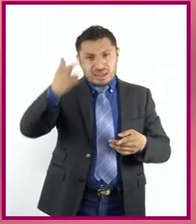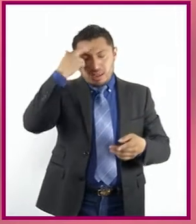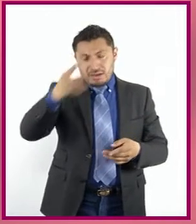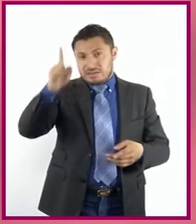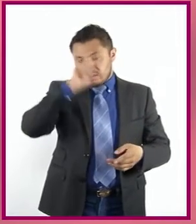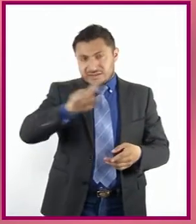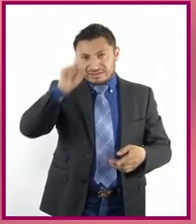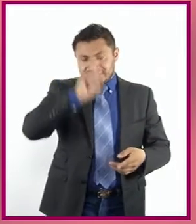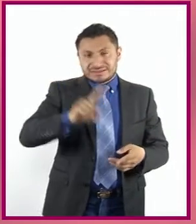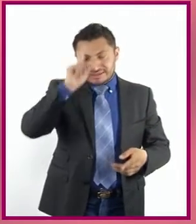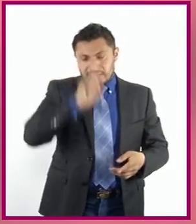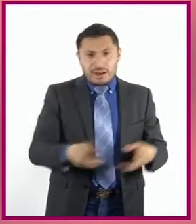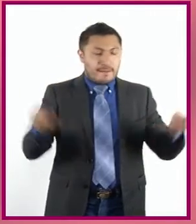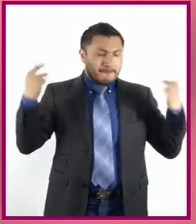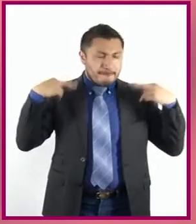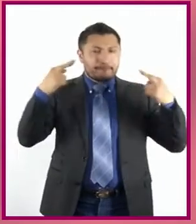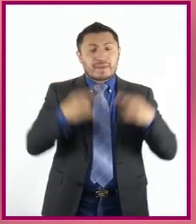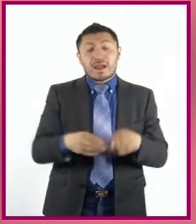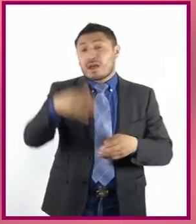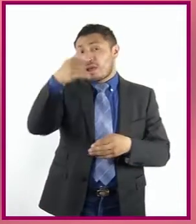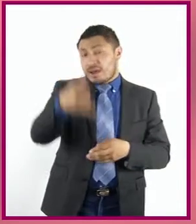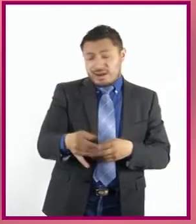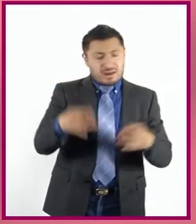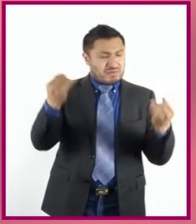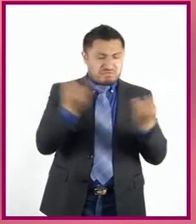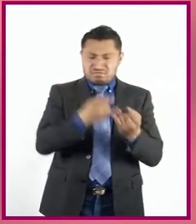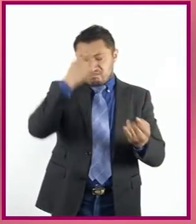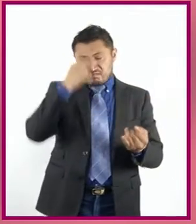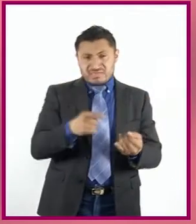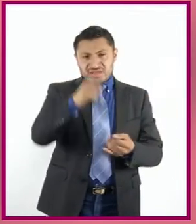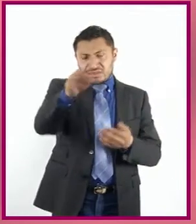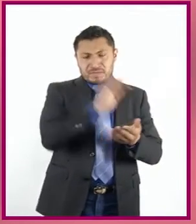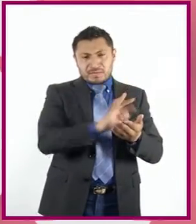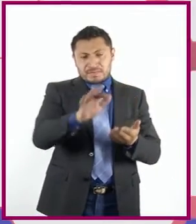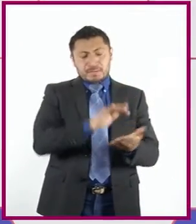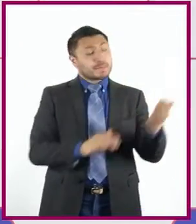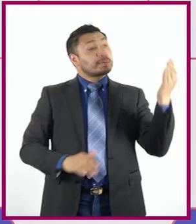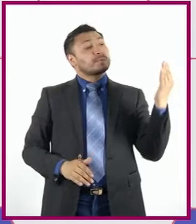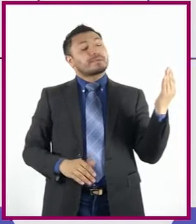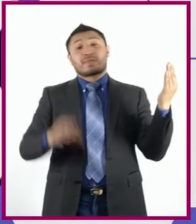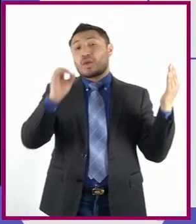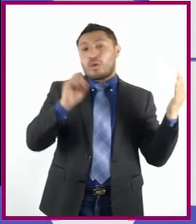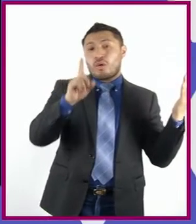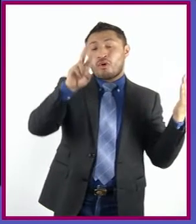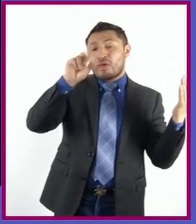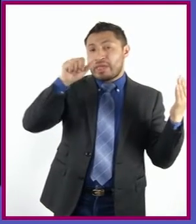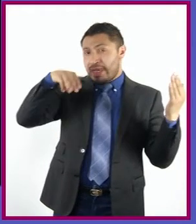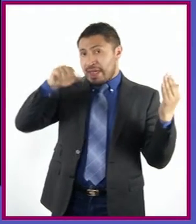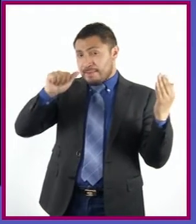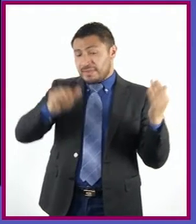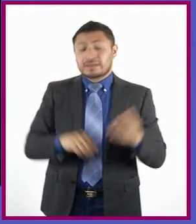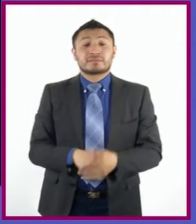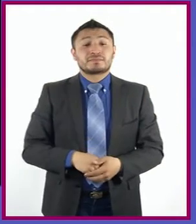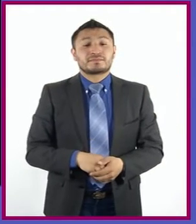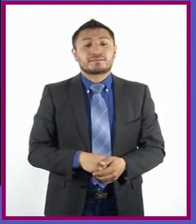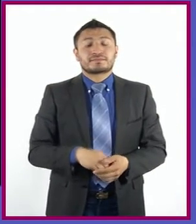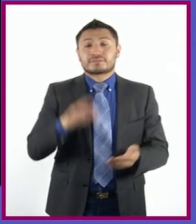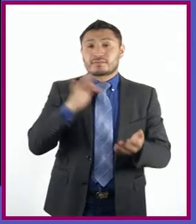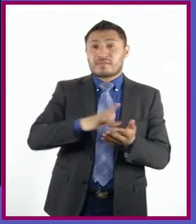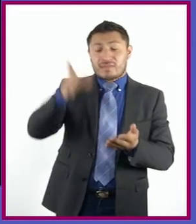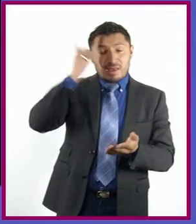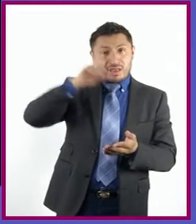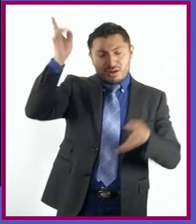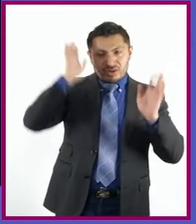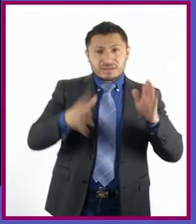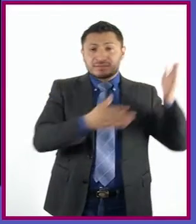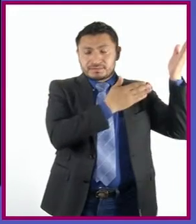sugerencias de sus profesores para la lectura en atril o dramatizada. Gracias a Dios que